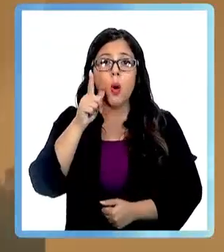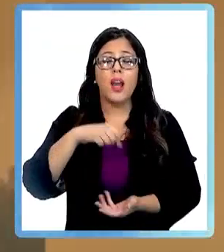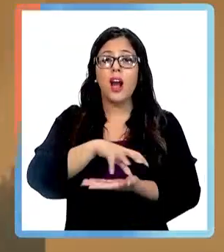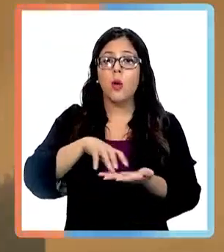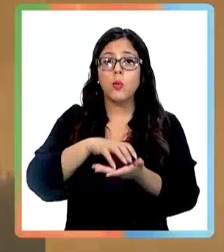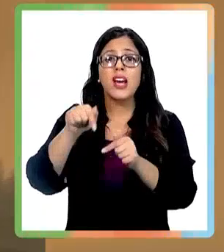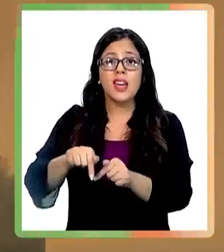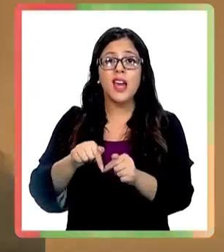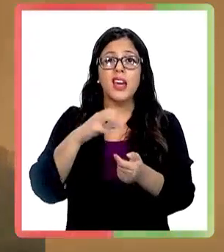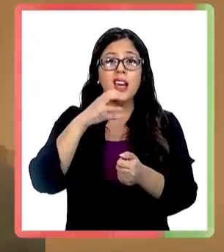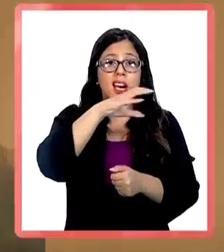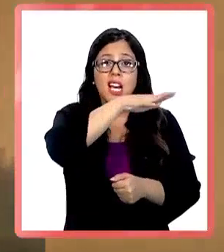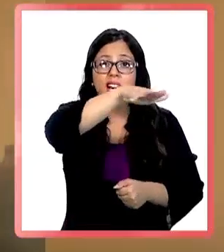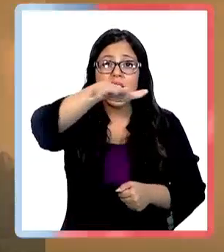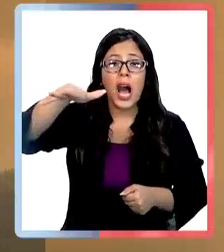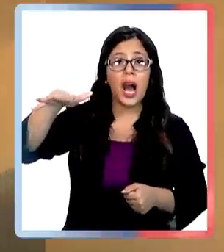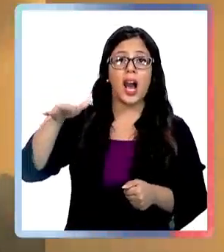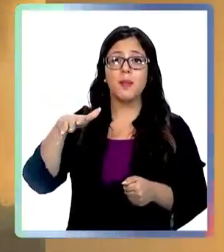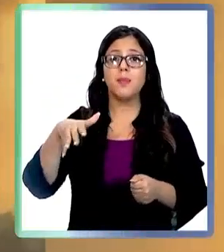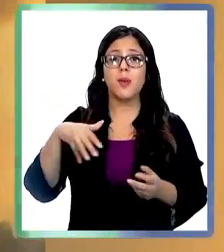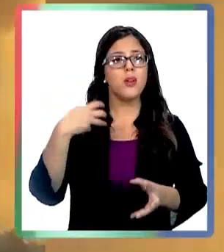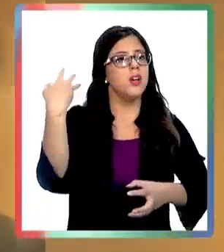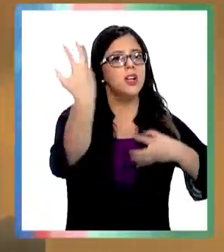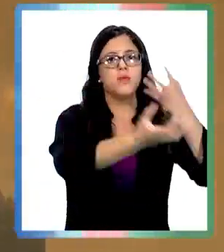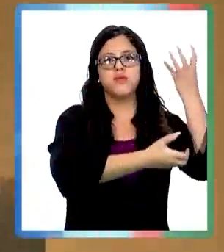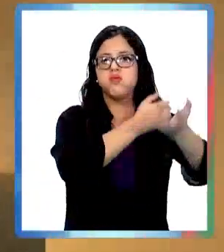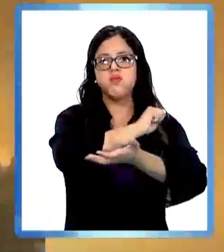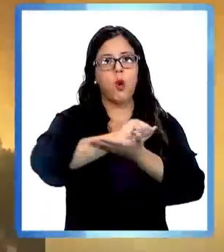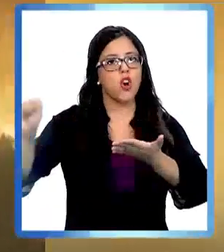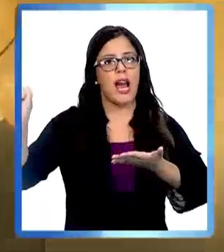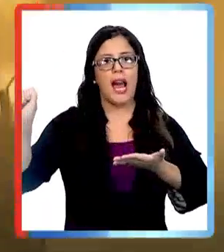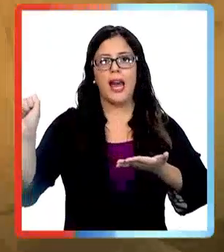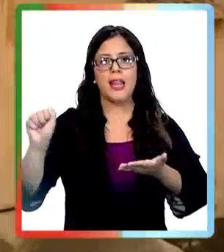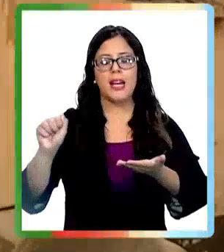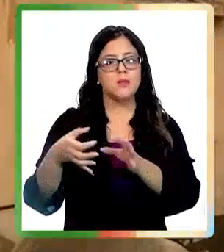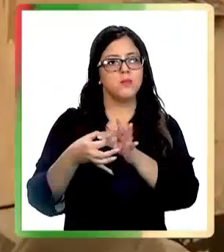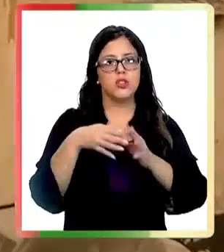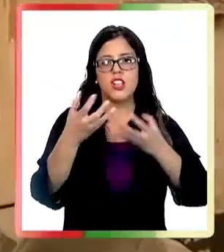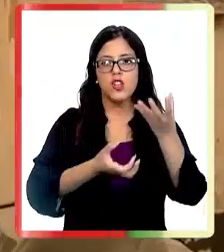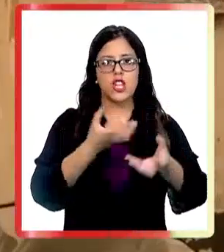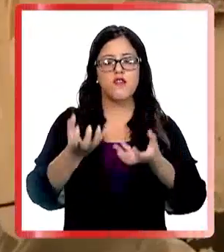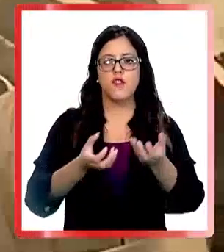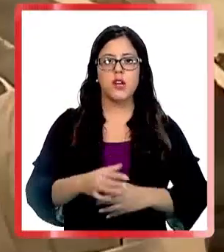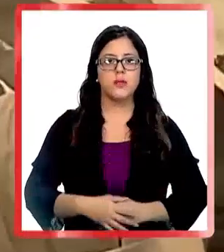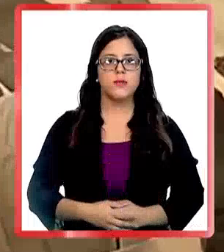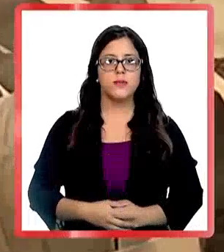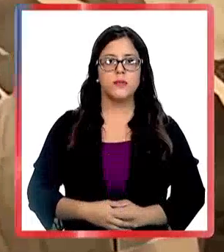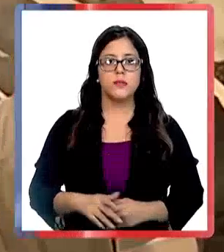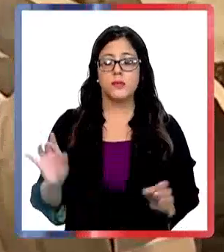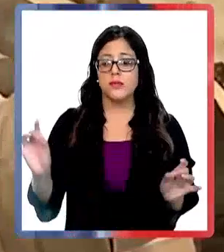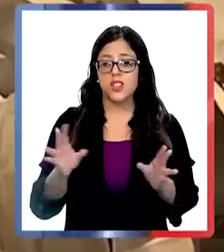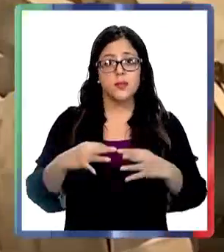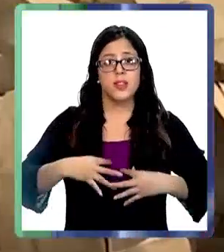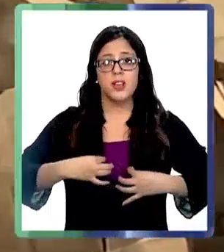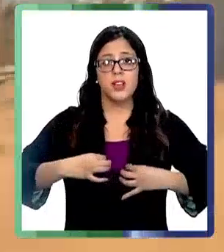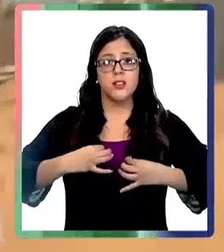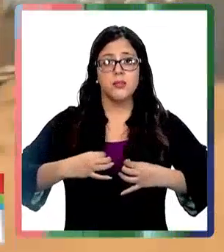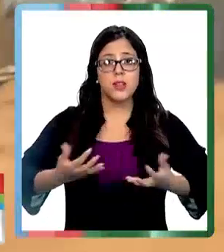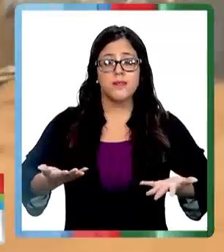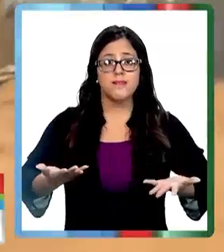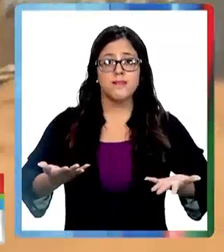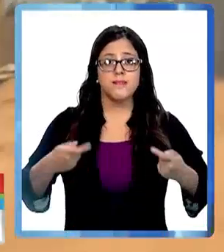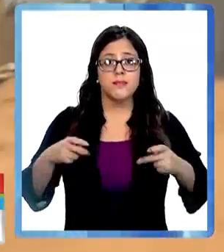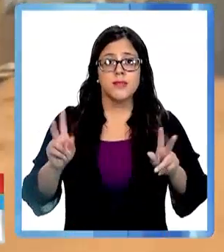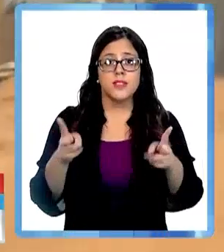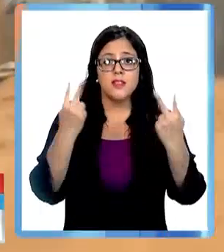en Santa Juana, comuna donde las zonas rurales fueron prácticamente borradas del mapa por el fuego. Prácticamente lo